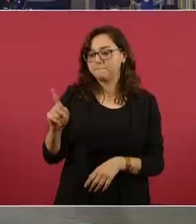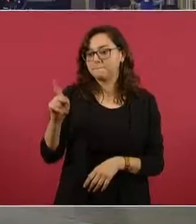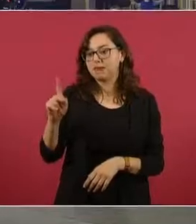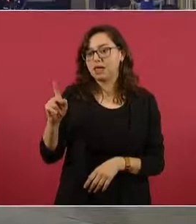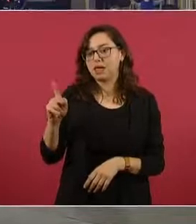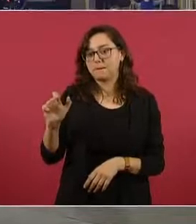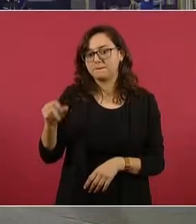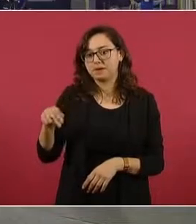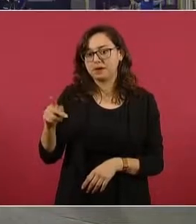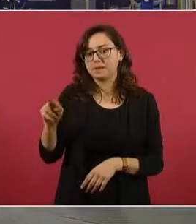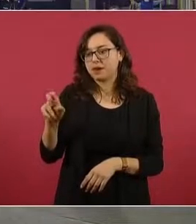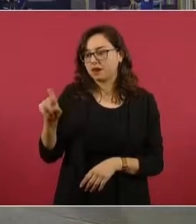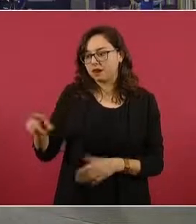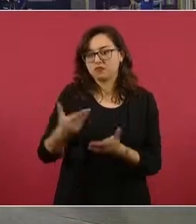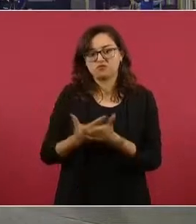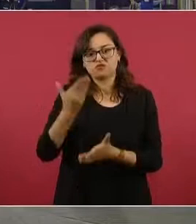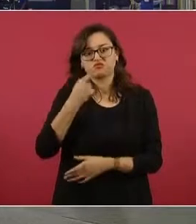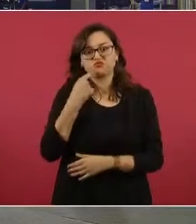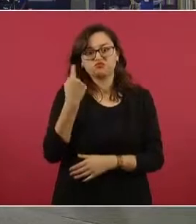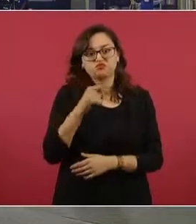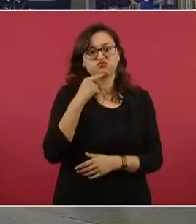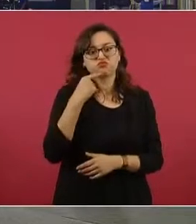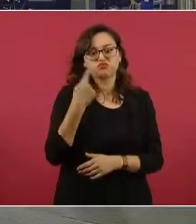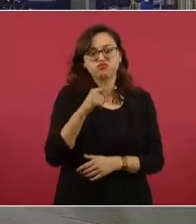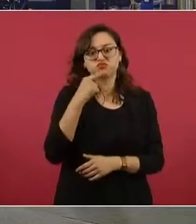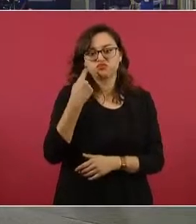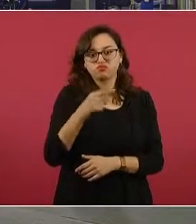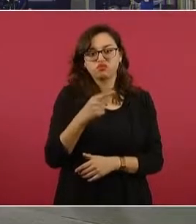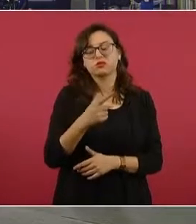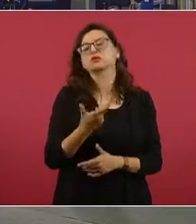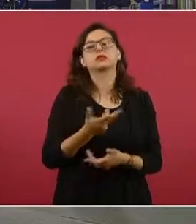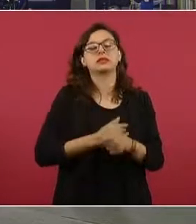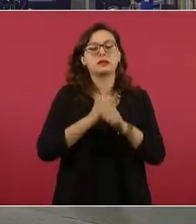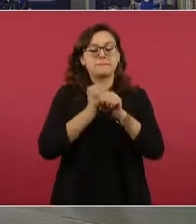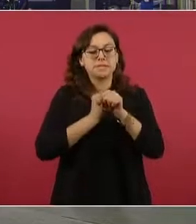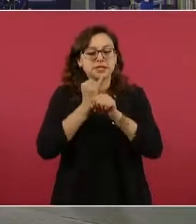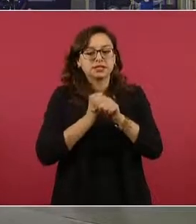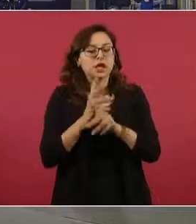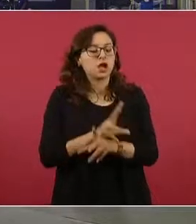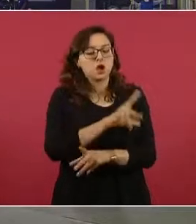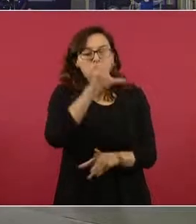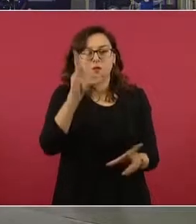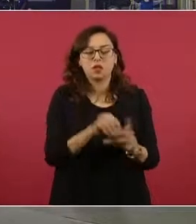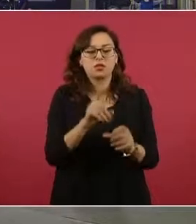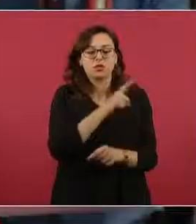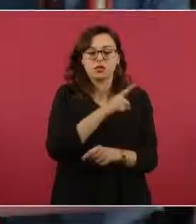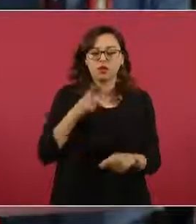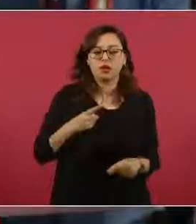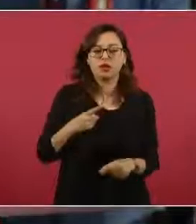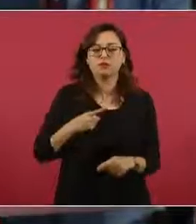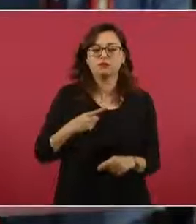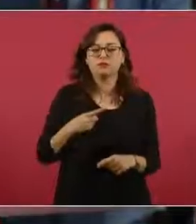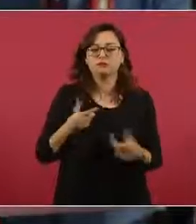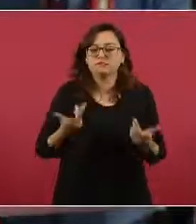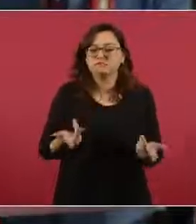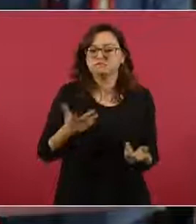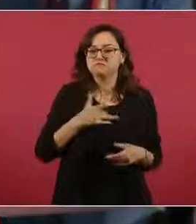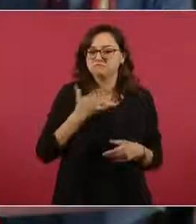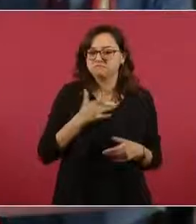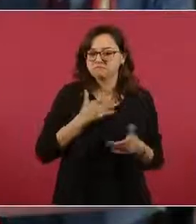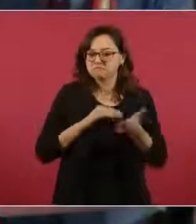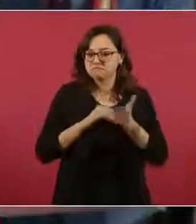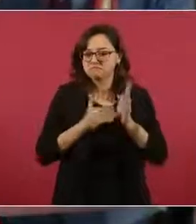los mismos partidos dicen, exhortan a la fiscalía para que investigue todo esto que se está viviendo en las elecciones, lo ven como una